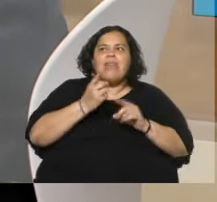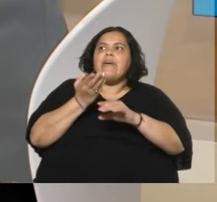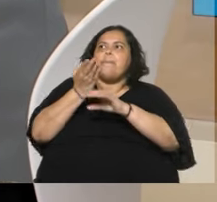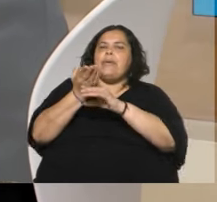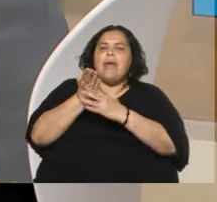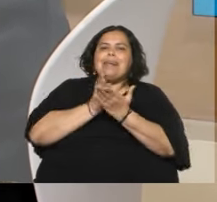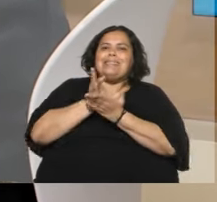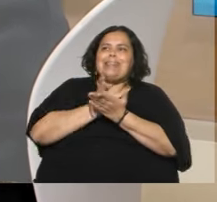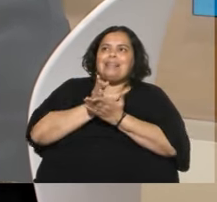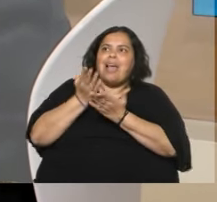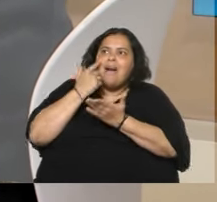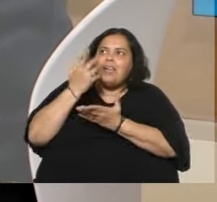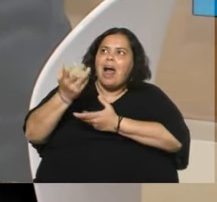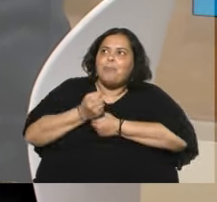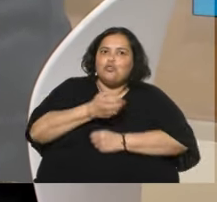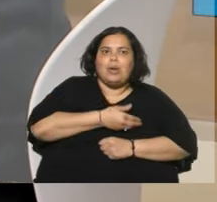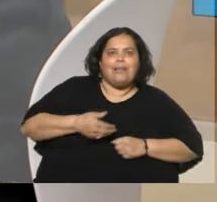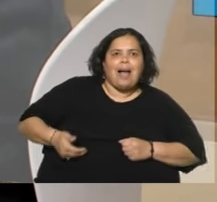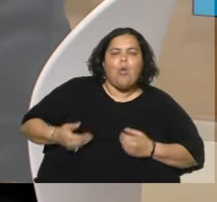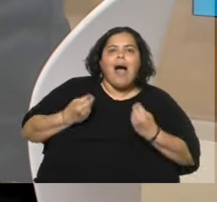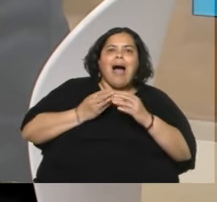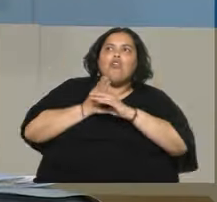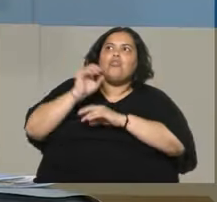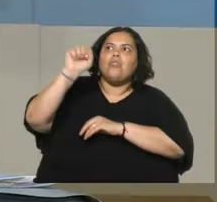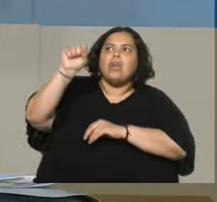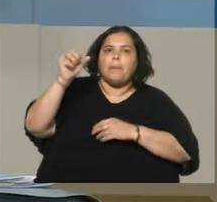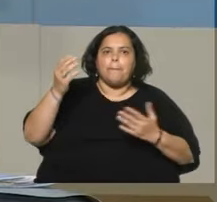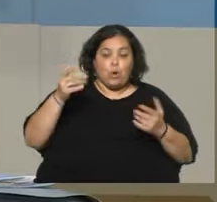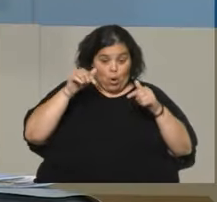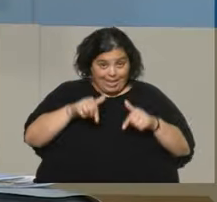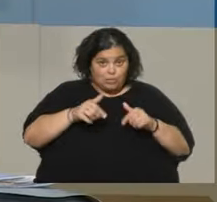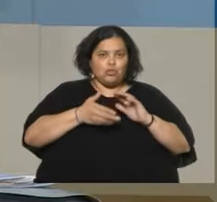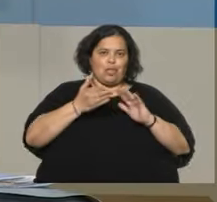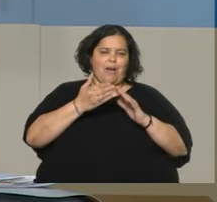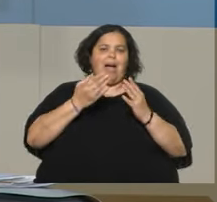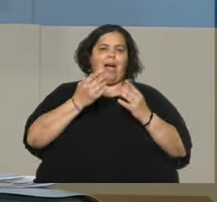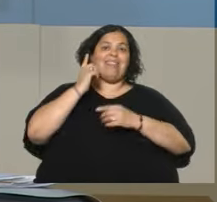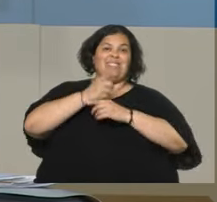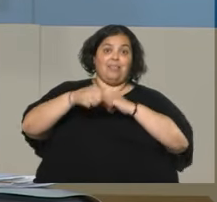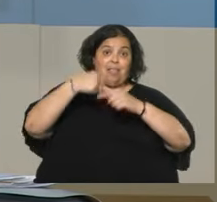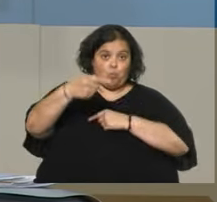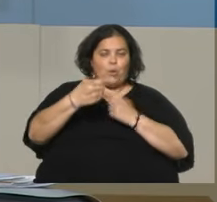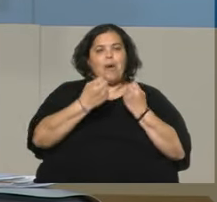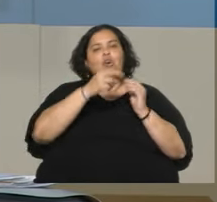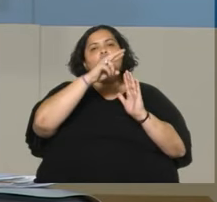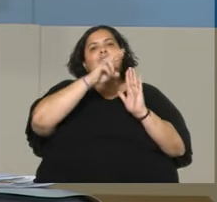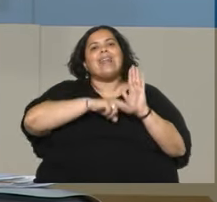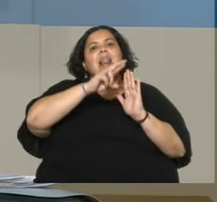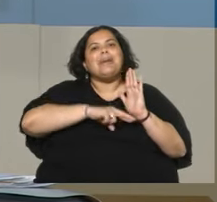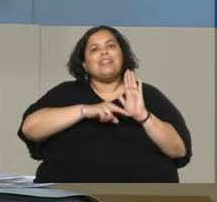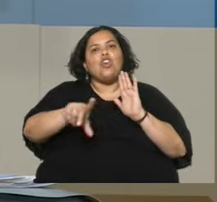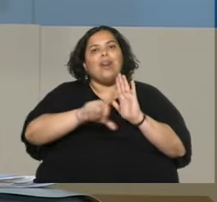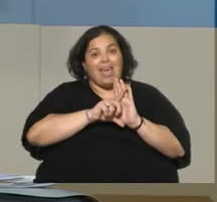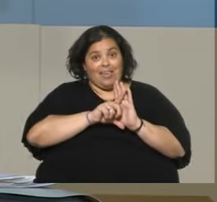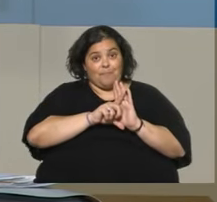¿A dónde va con este nuevo proyecto? ¿Qué puerta tiene que ir a golpear? Eso se va a definir en la reglamentación de la ley. Porque no nos olvidemos, y esto es muy importante,